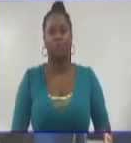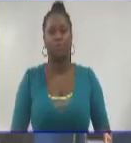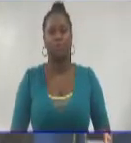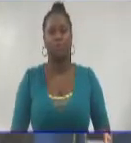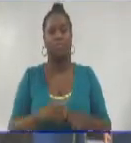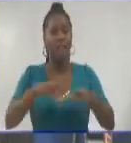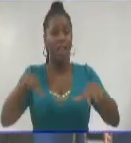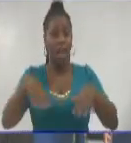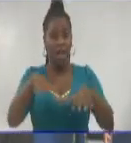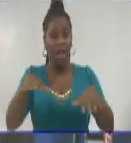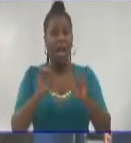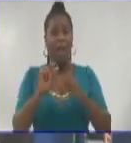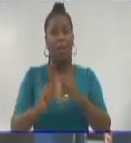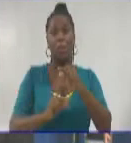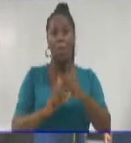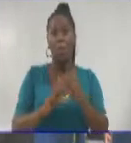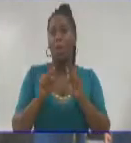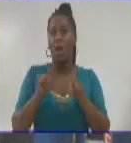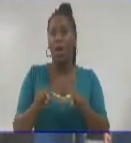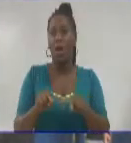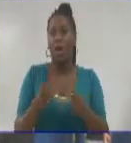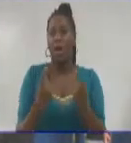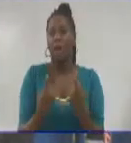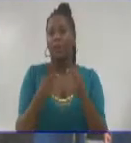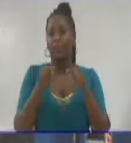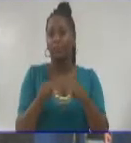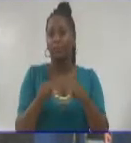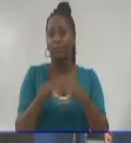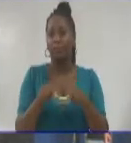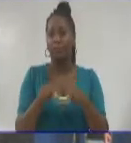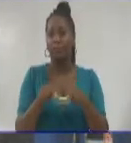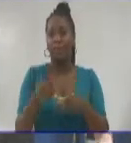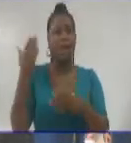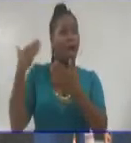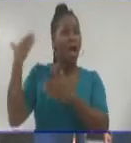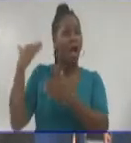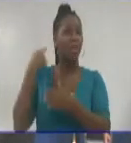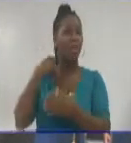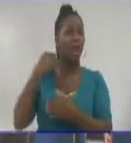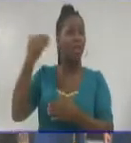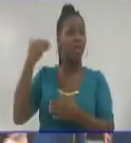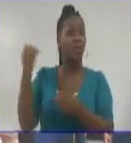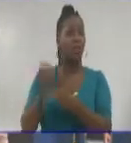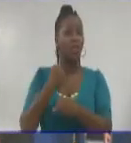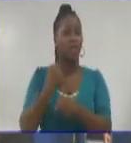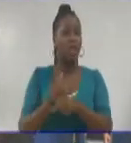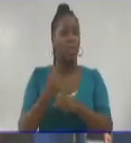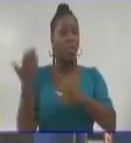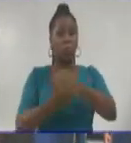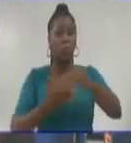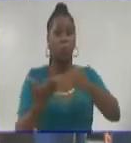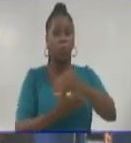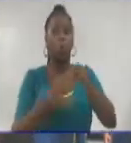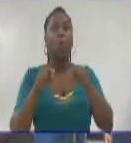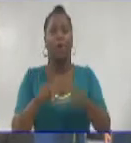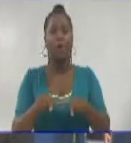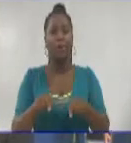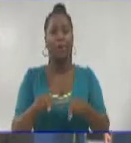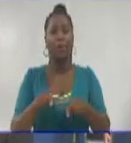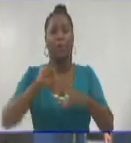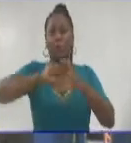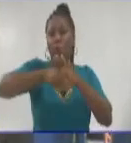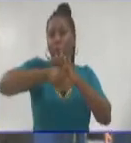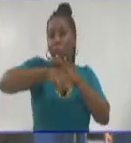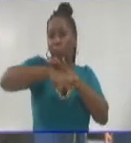en el área que ha sido un poco más ineficiente durante el proceso de la safra anterior, que es los molinos. Prácticamente hemos